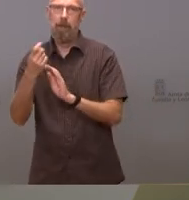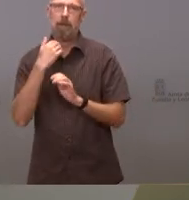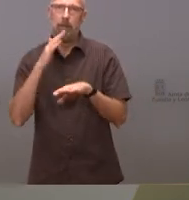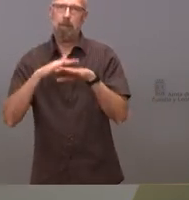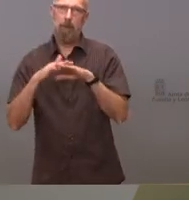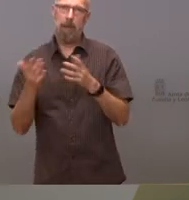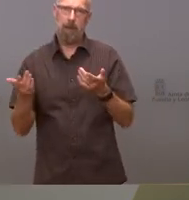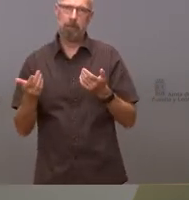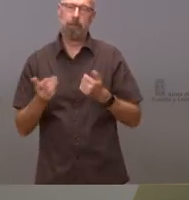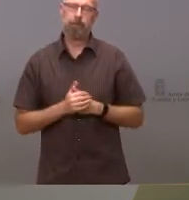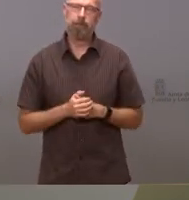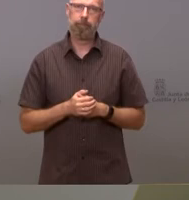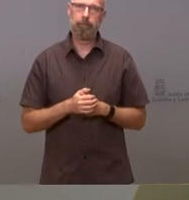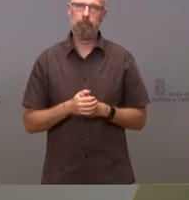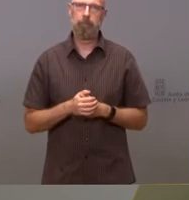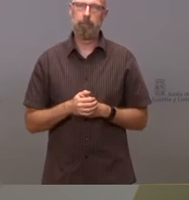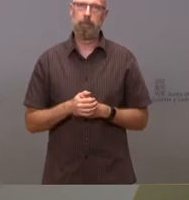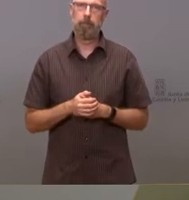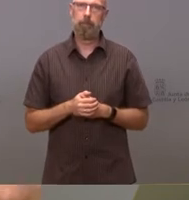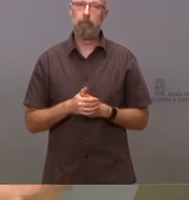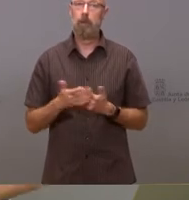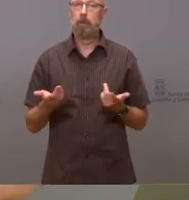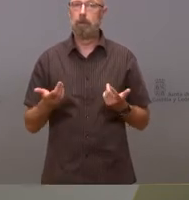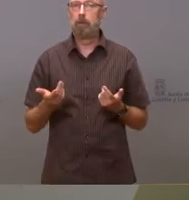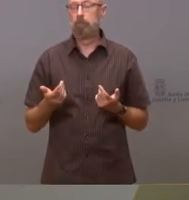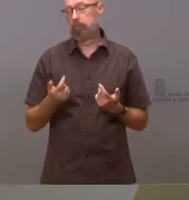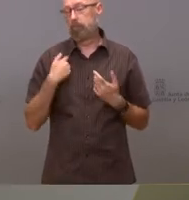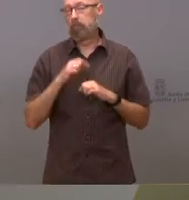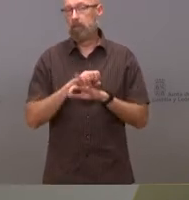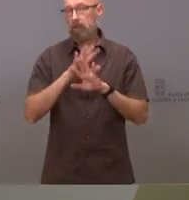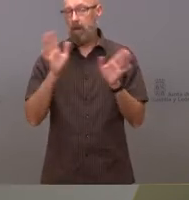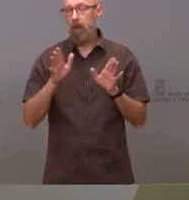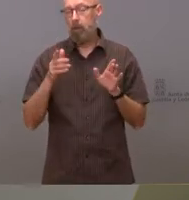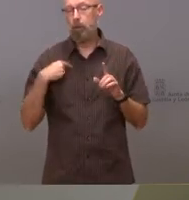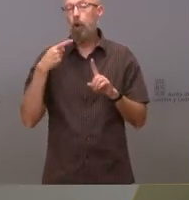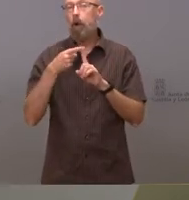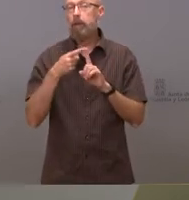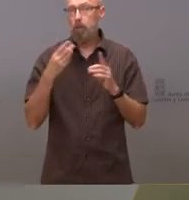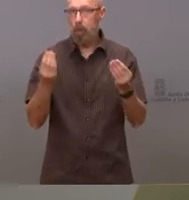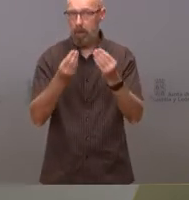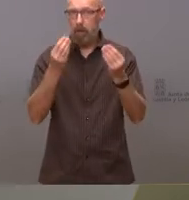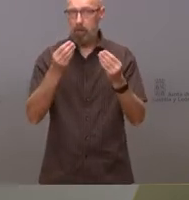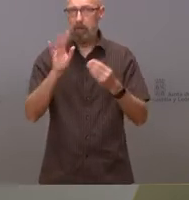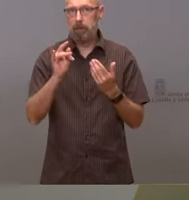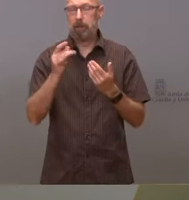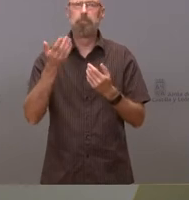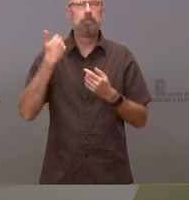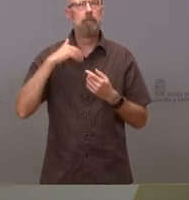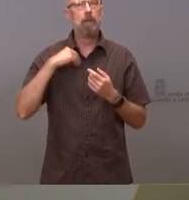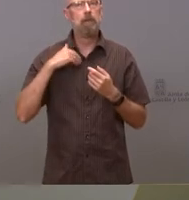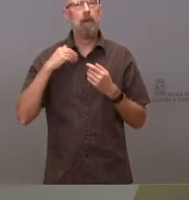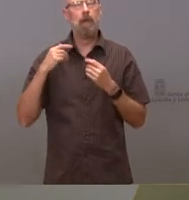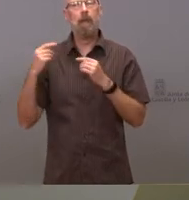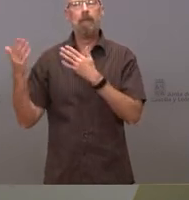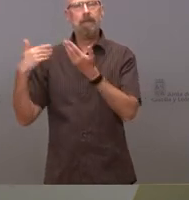en el ámbito del cambio climático por lo tanto ahí habrá un reflejo lógicamente de mejora hemos cumplido los acuerdos del diálogo